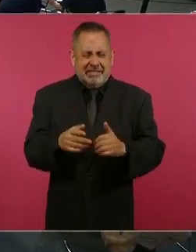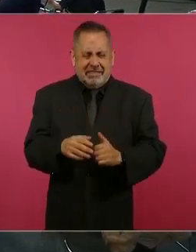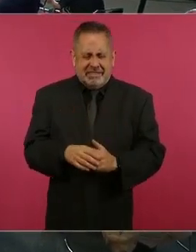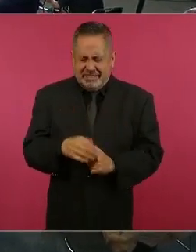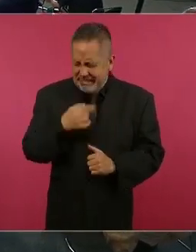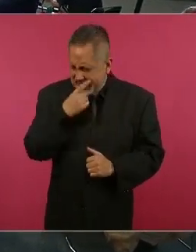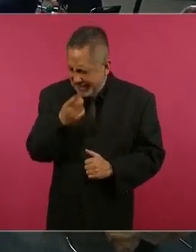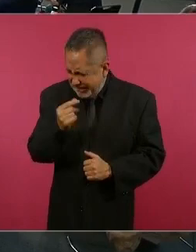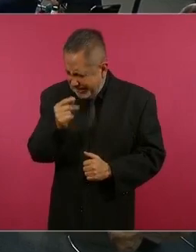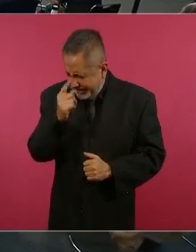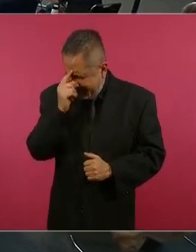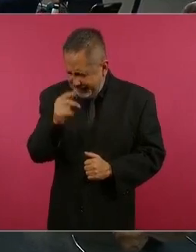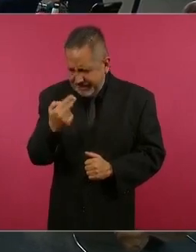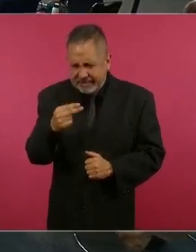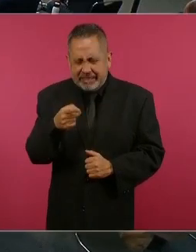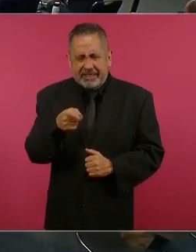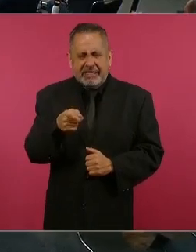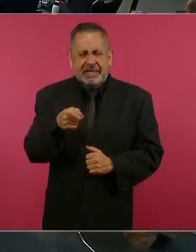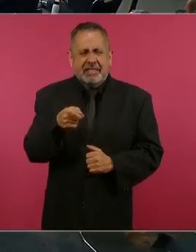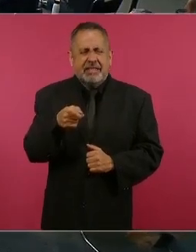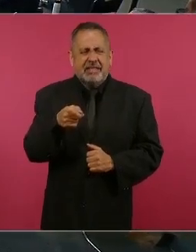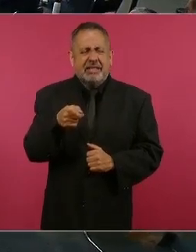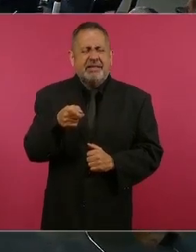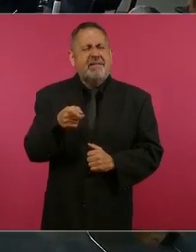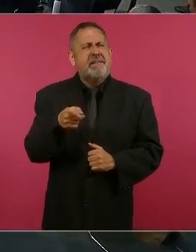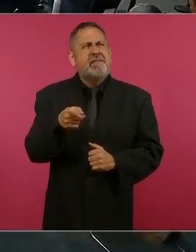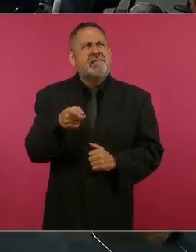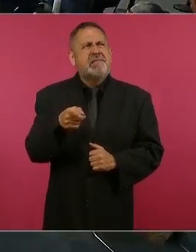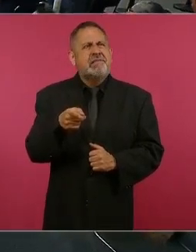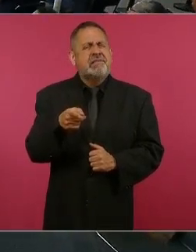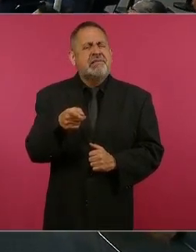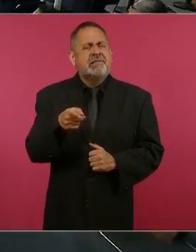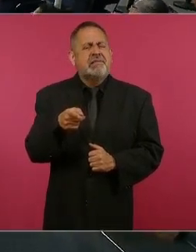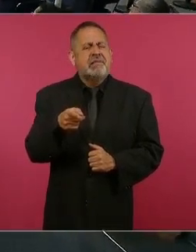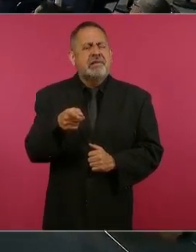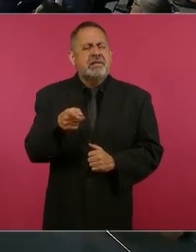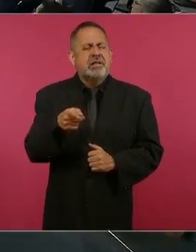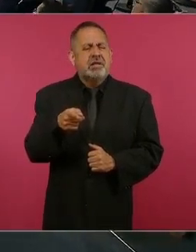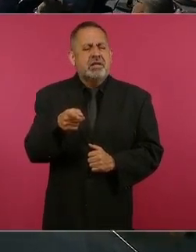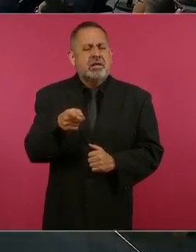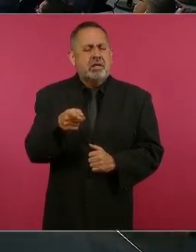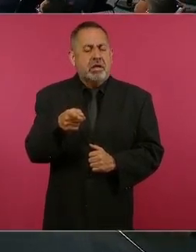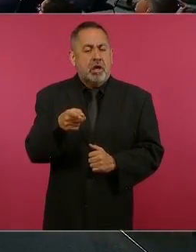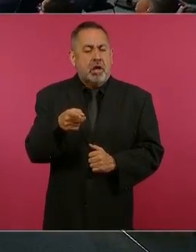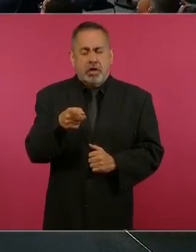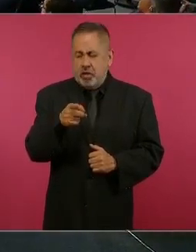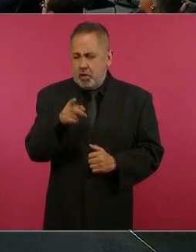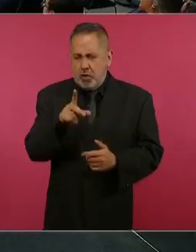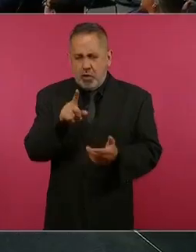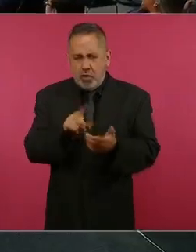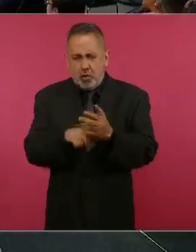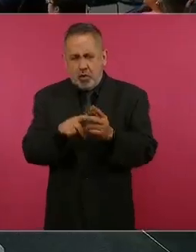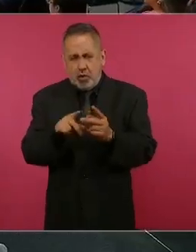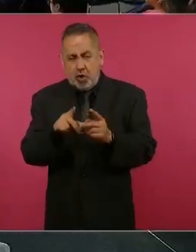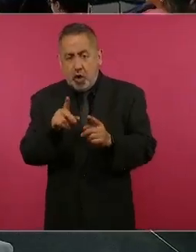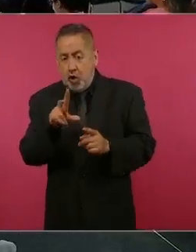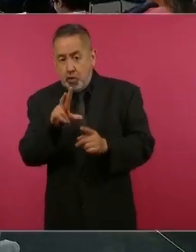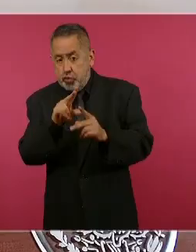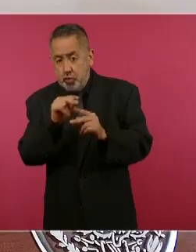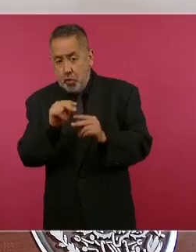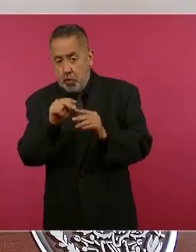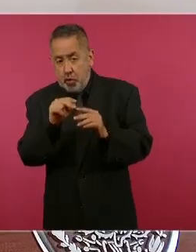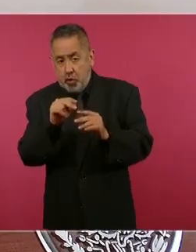se dice así, si usted no tiene inconveniente, si para ello no tiene